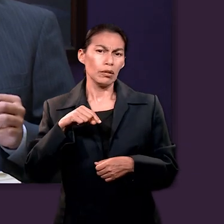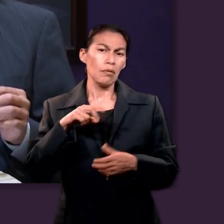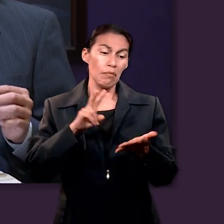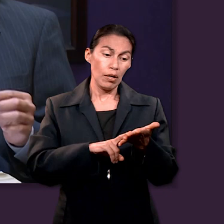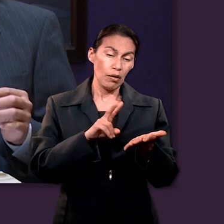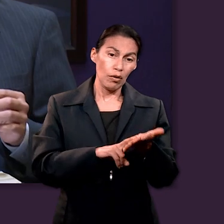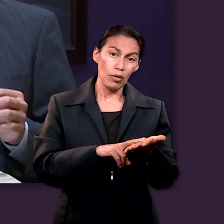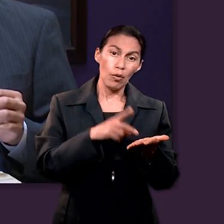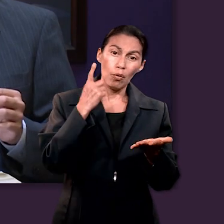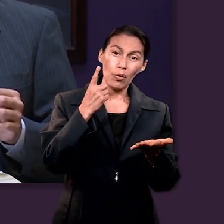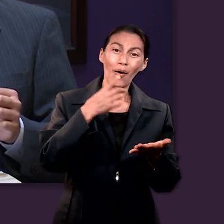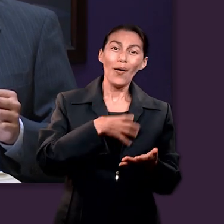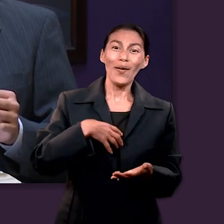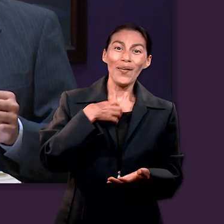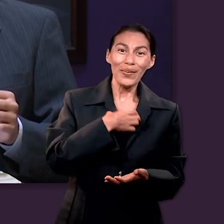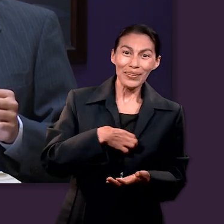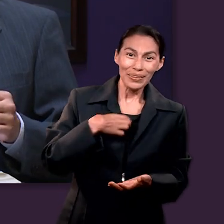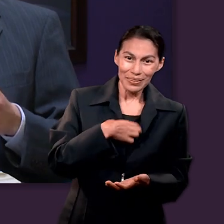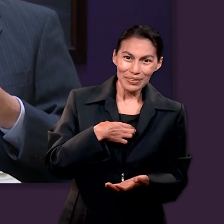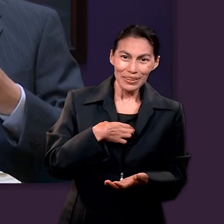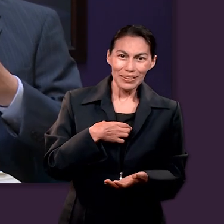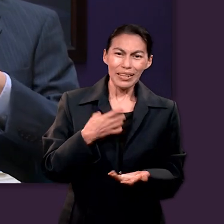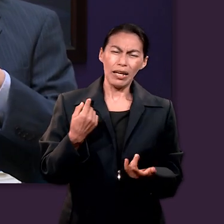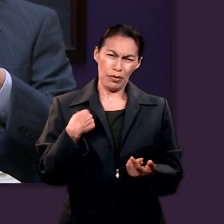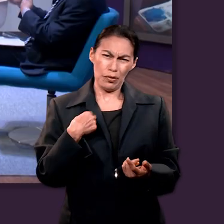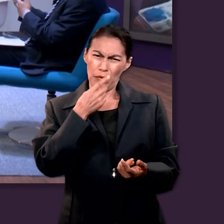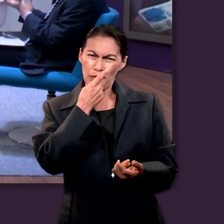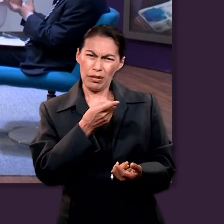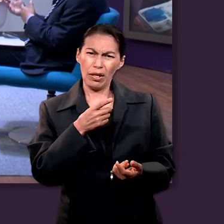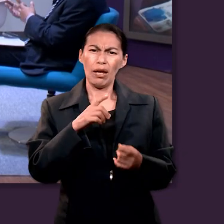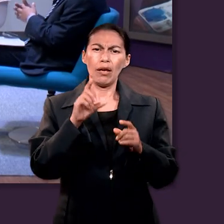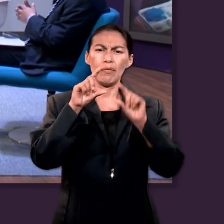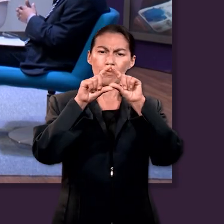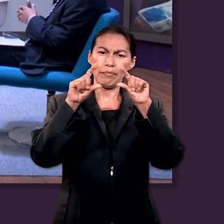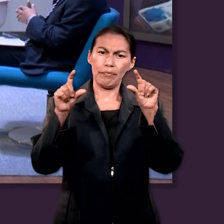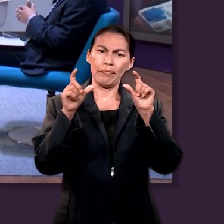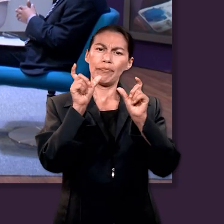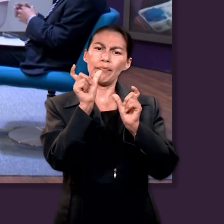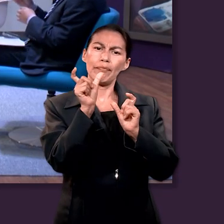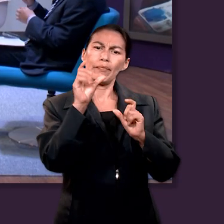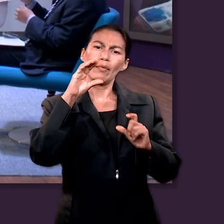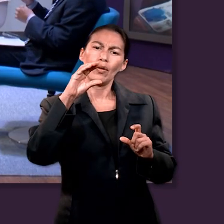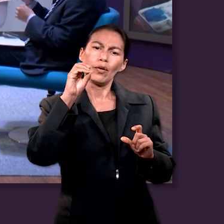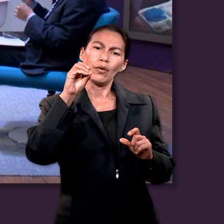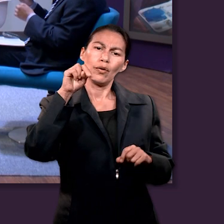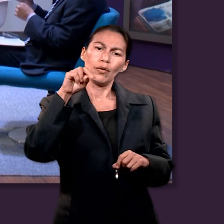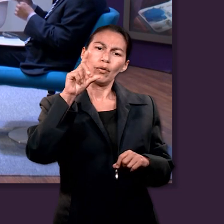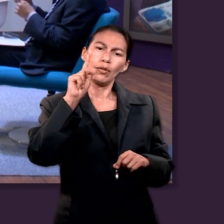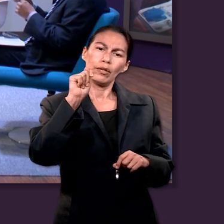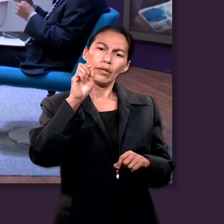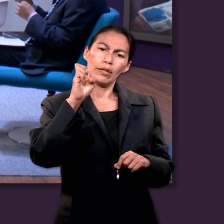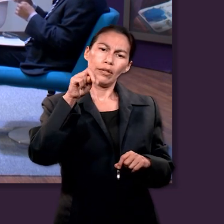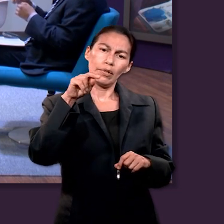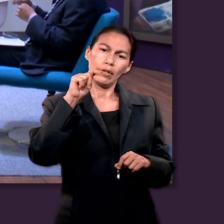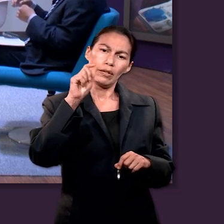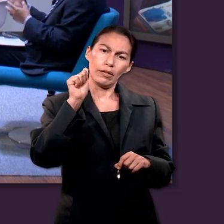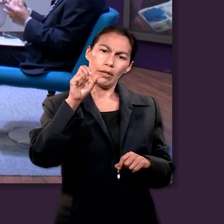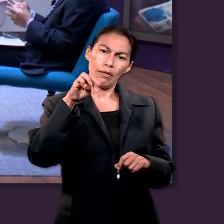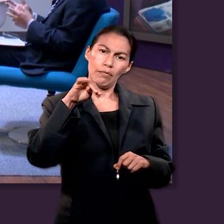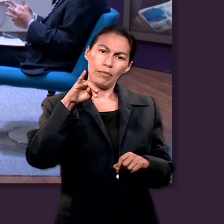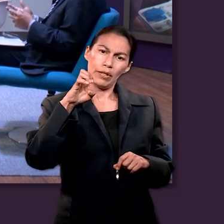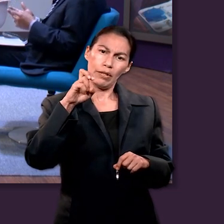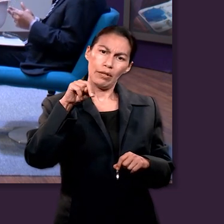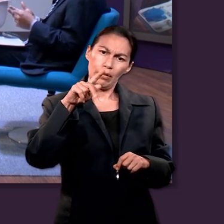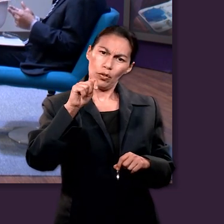es contentamiento. Y cuando yo voy mencionando los valores, y llego a la palabra contentamiento, la